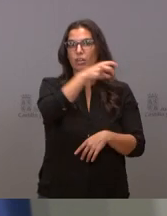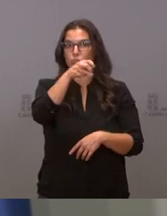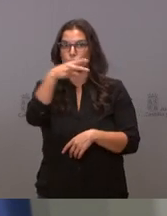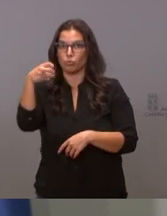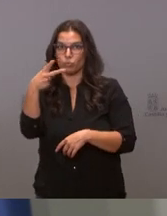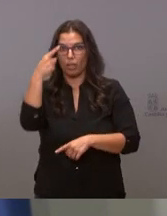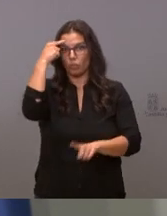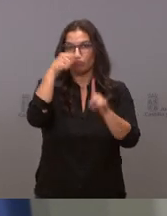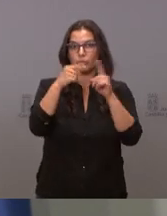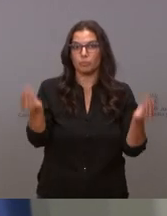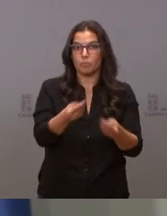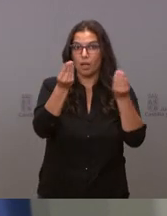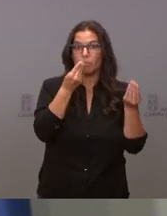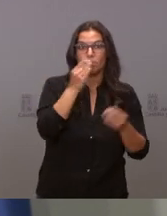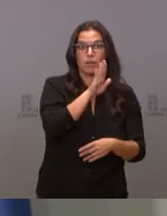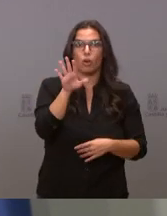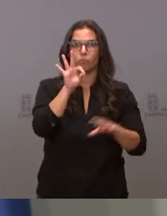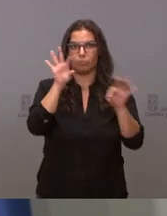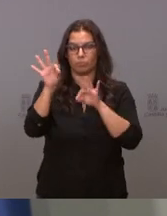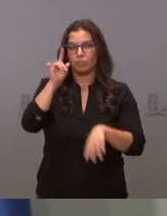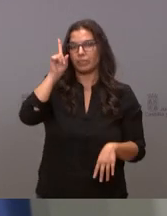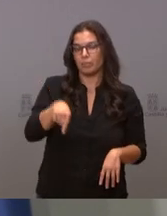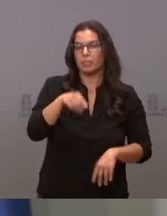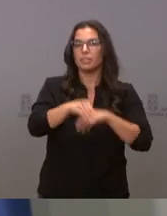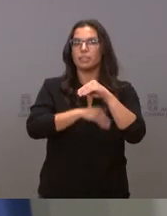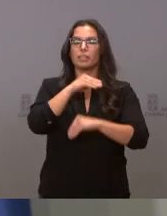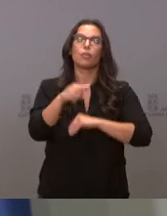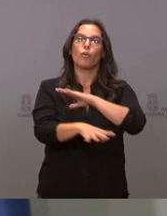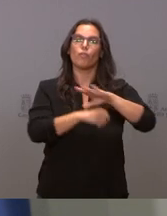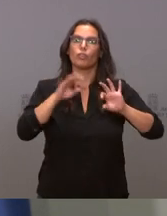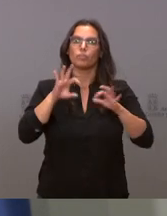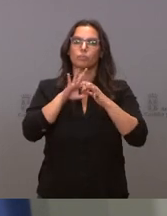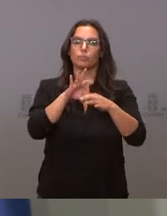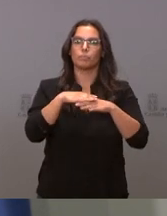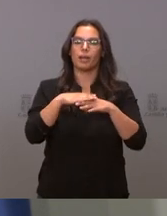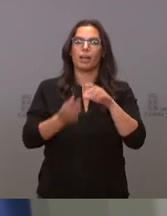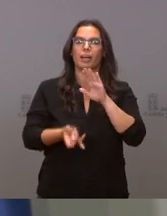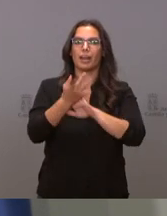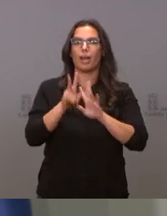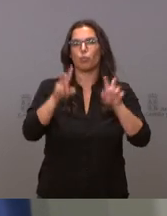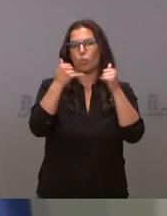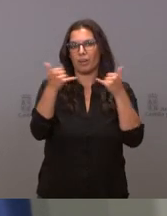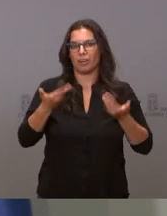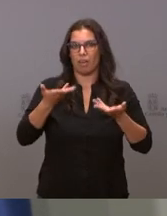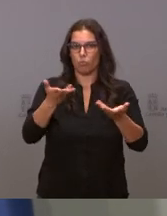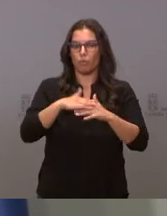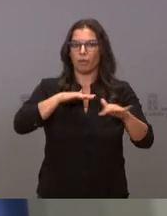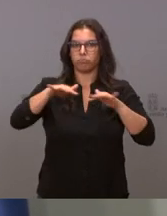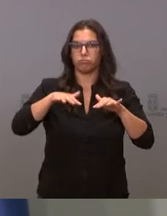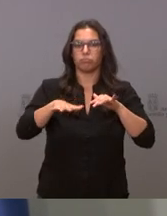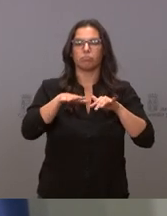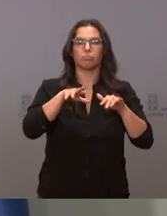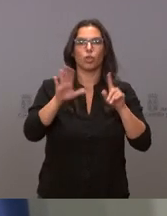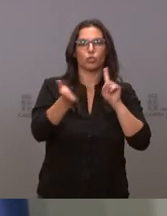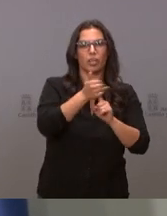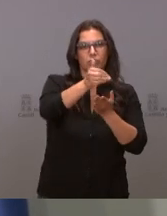resultados objetivos más alentadores. Se va a realizar también un informe relativo a la inclusión de nuevas líneas de ayudas para movilizar recursos forestales,